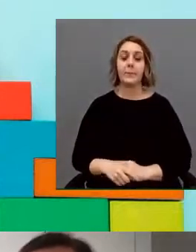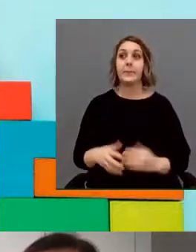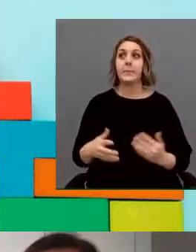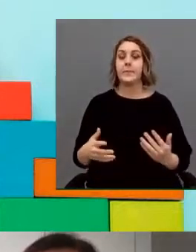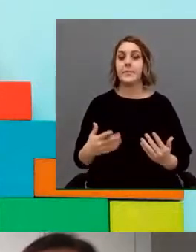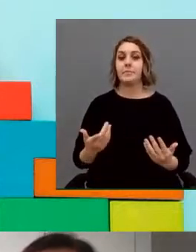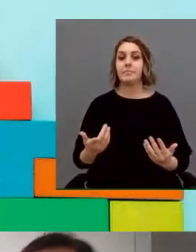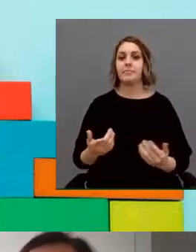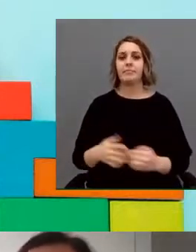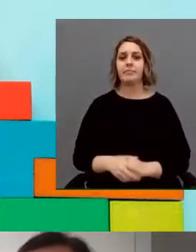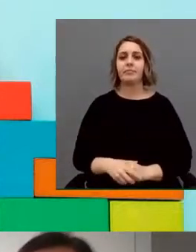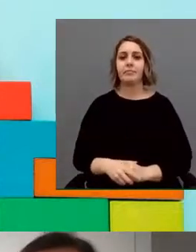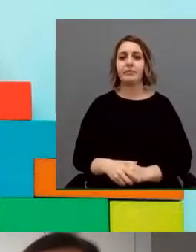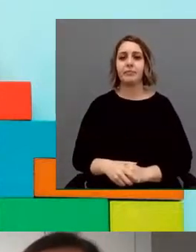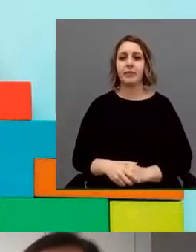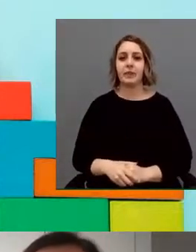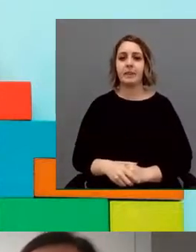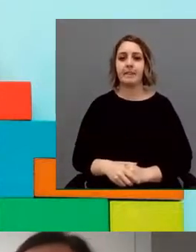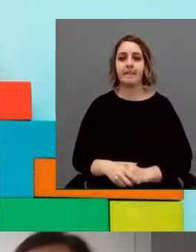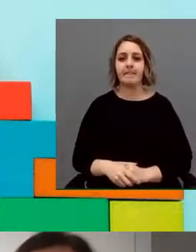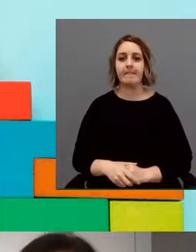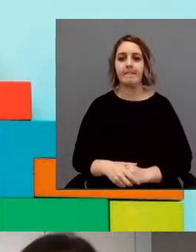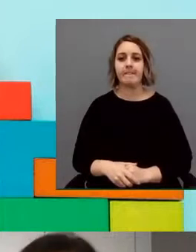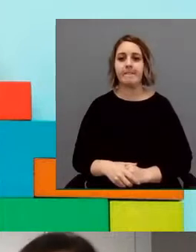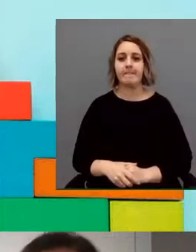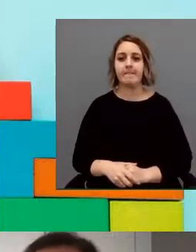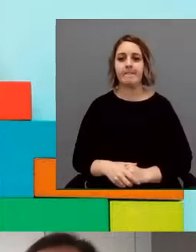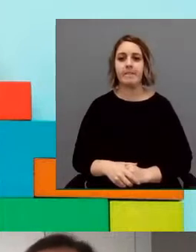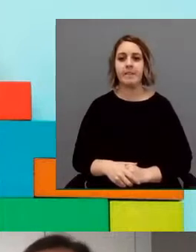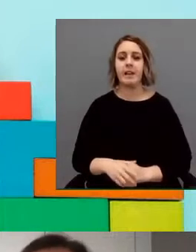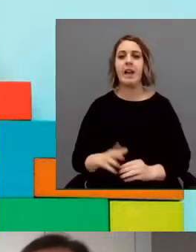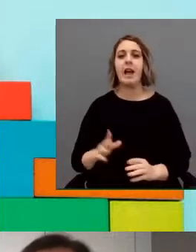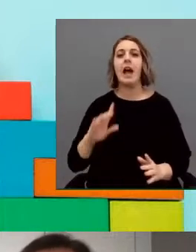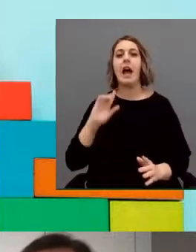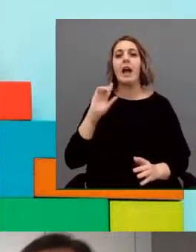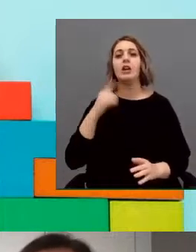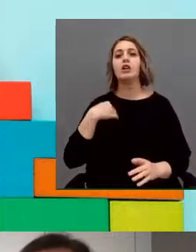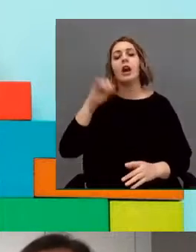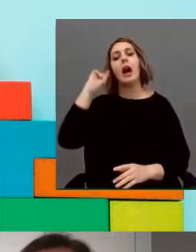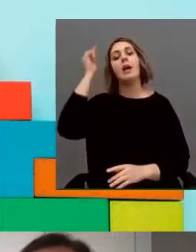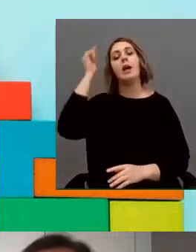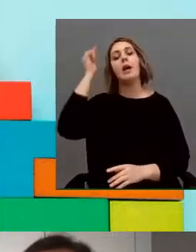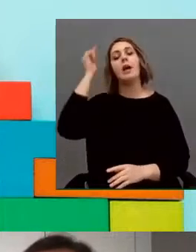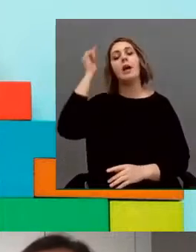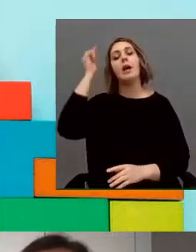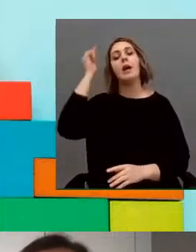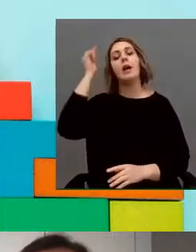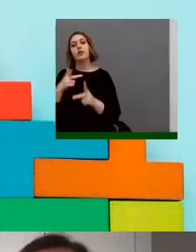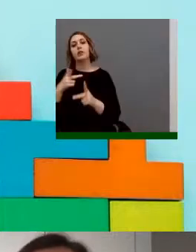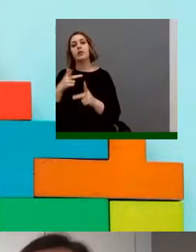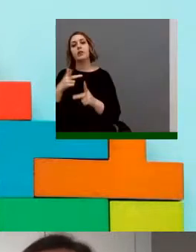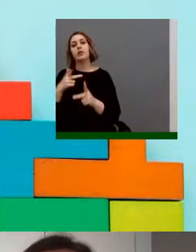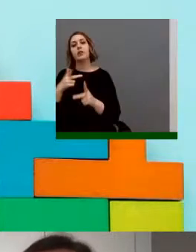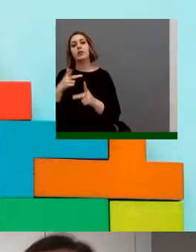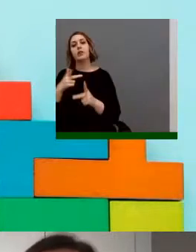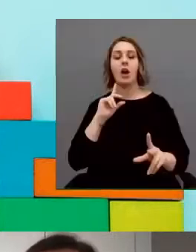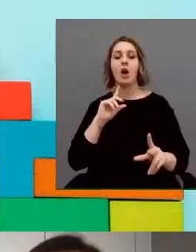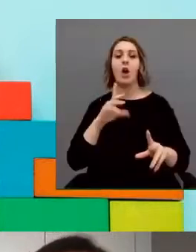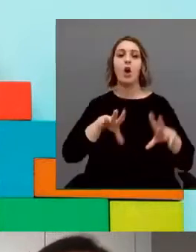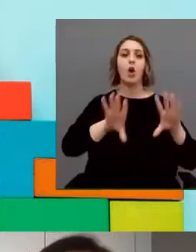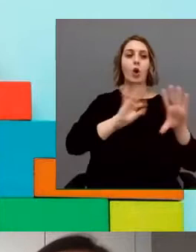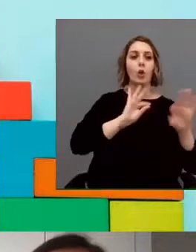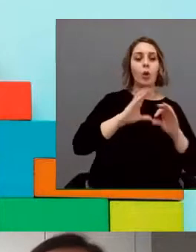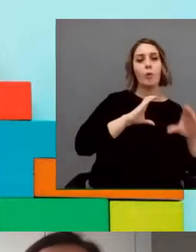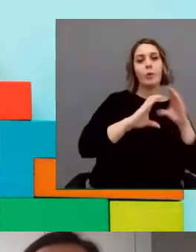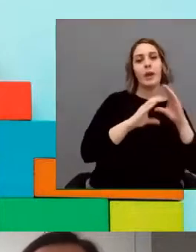Así vamos a seguir viendo, ¿no? Habilidades sociales, trabajamos en la toma de decisiones, la comunicación, la asertividad